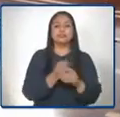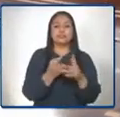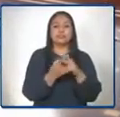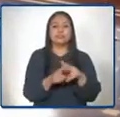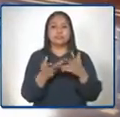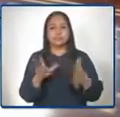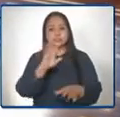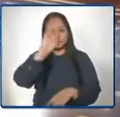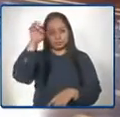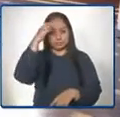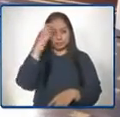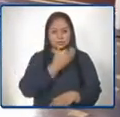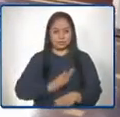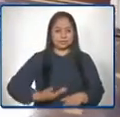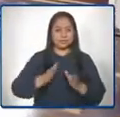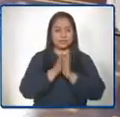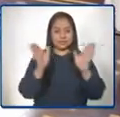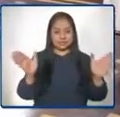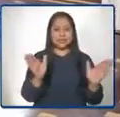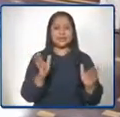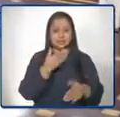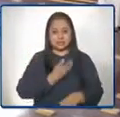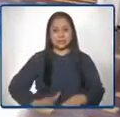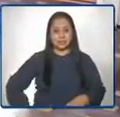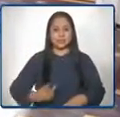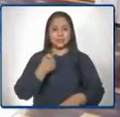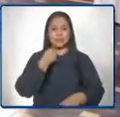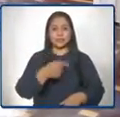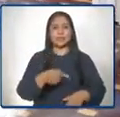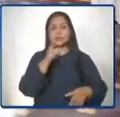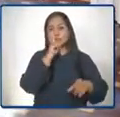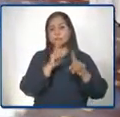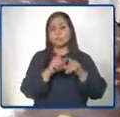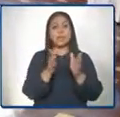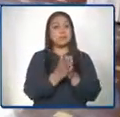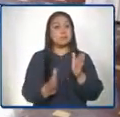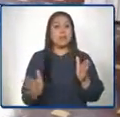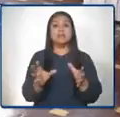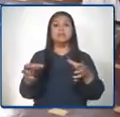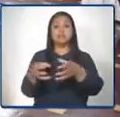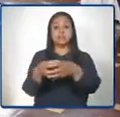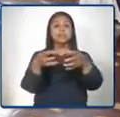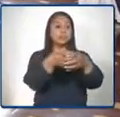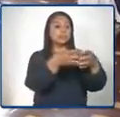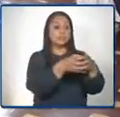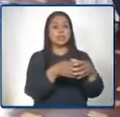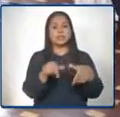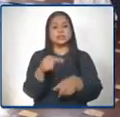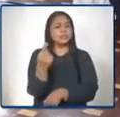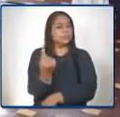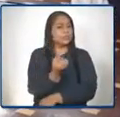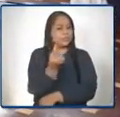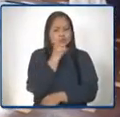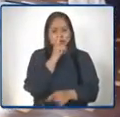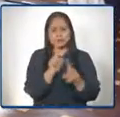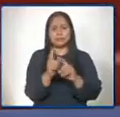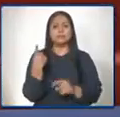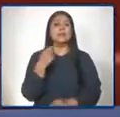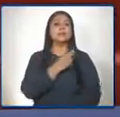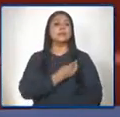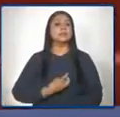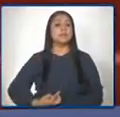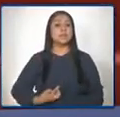política general de gobierno y el plan sectorial ha sido una prioridad para el señor presidente